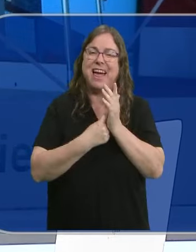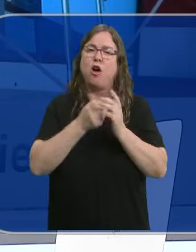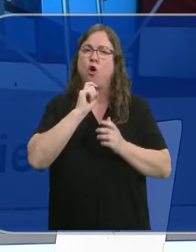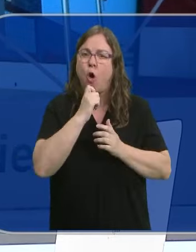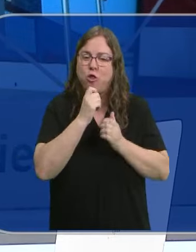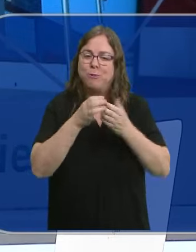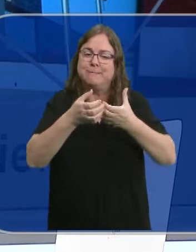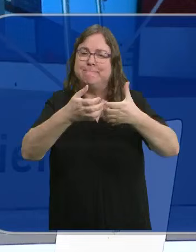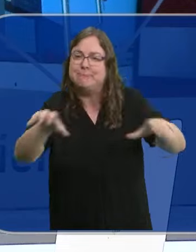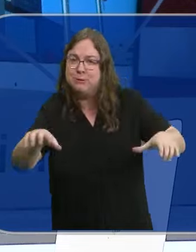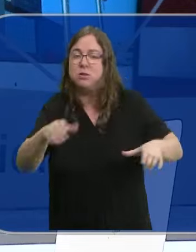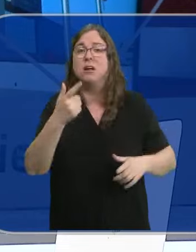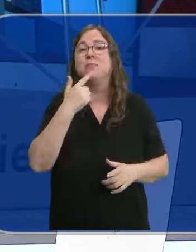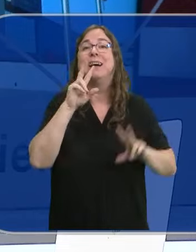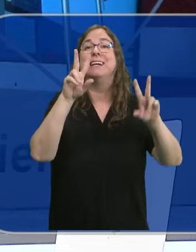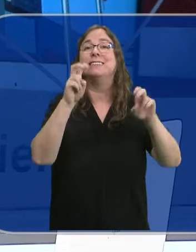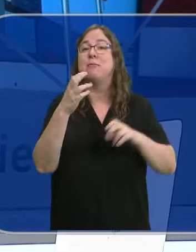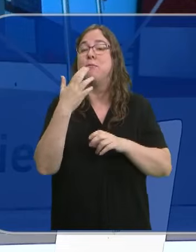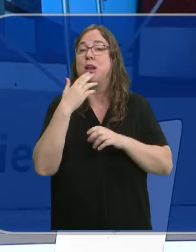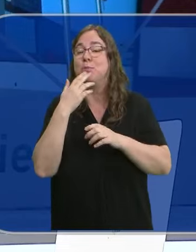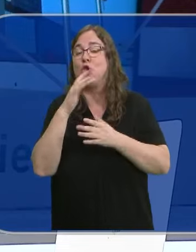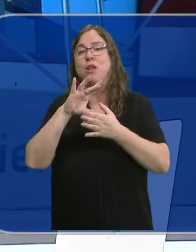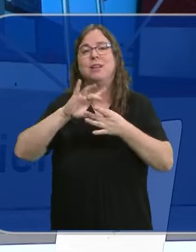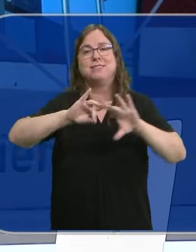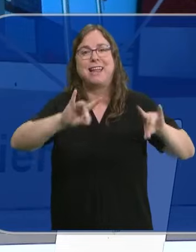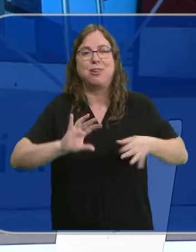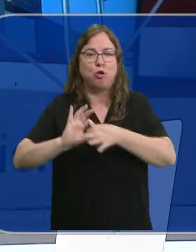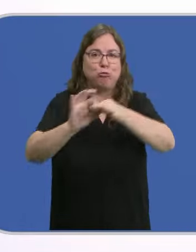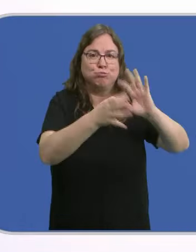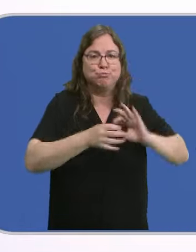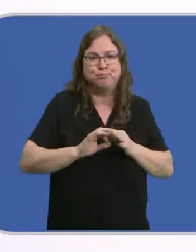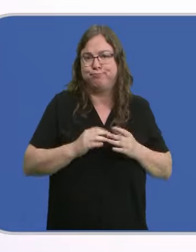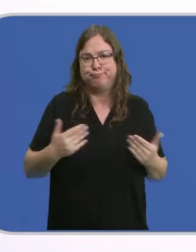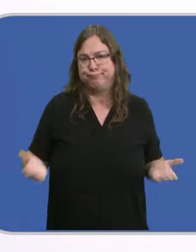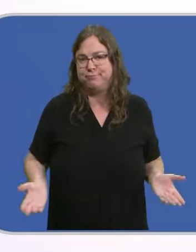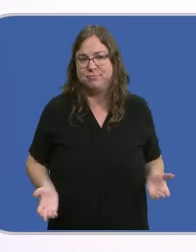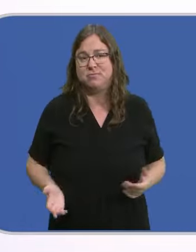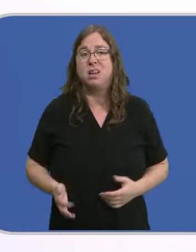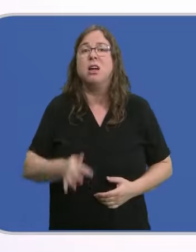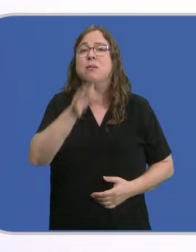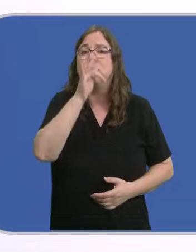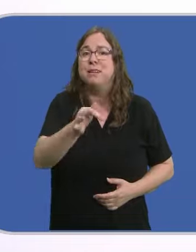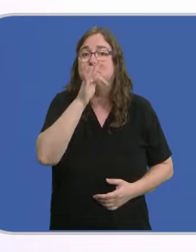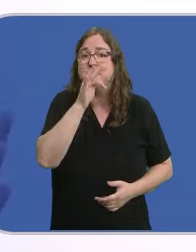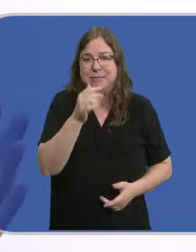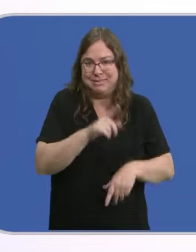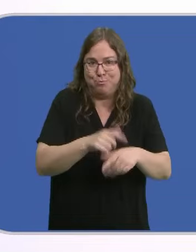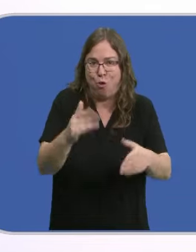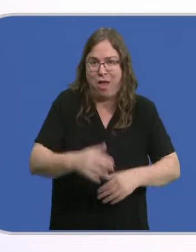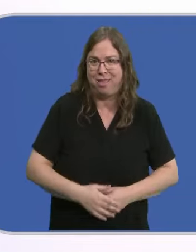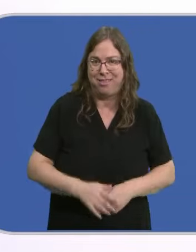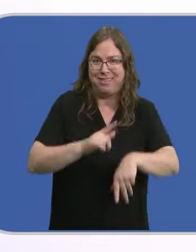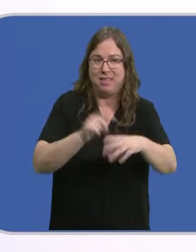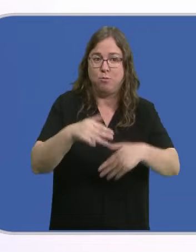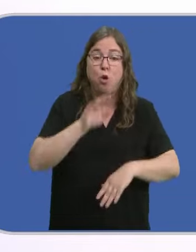odio, y que ha pasado de puntillas, dicen, por temas como la cohesión territorial. Que se deje de prometer que no tiene tiempo, no